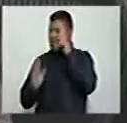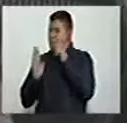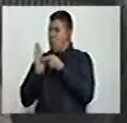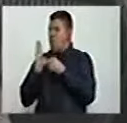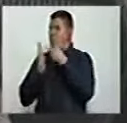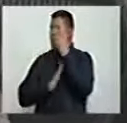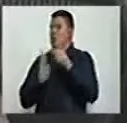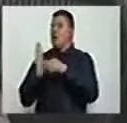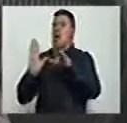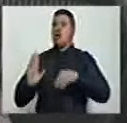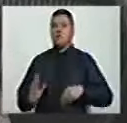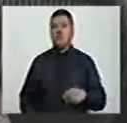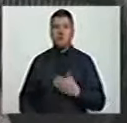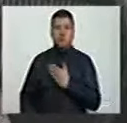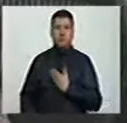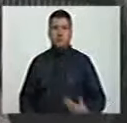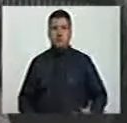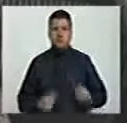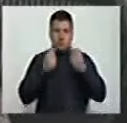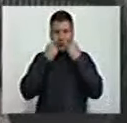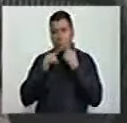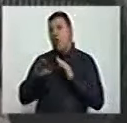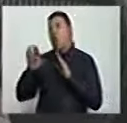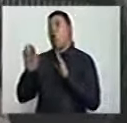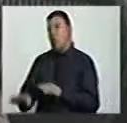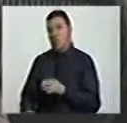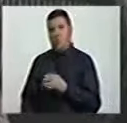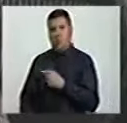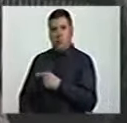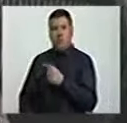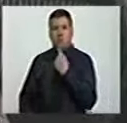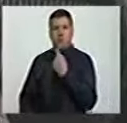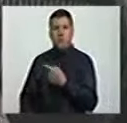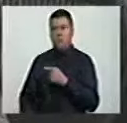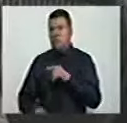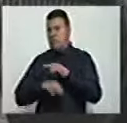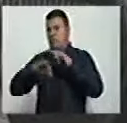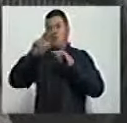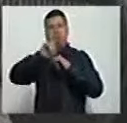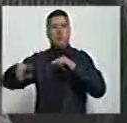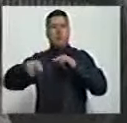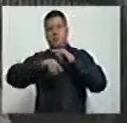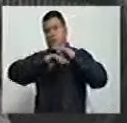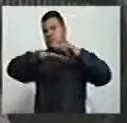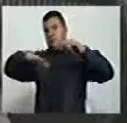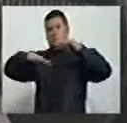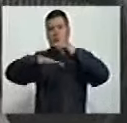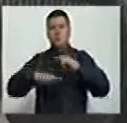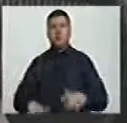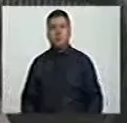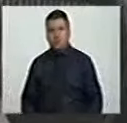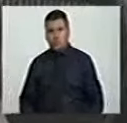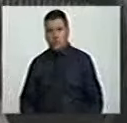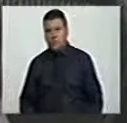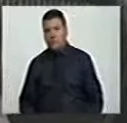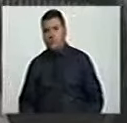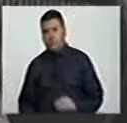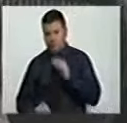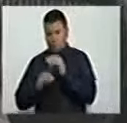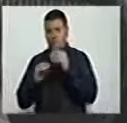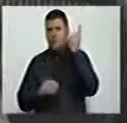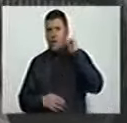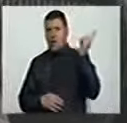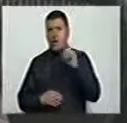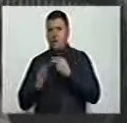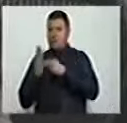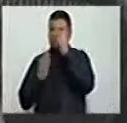El gobierno Santos para complacer a la FARC no solo acabó la aspersión aérea sino que viene desmontando desde hace varios años